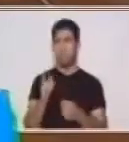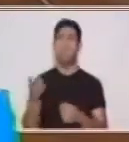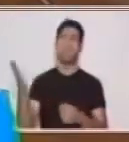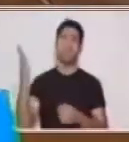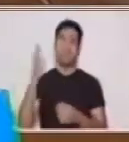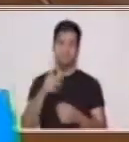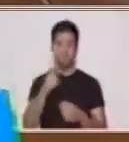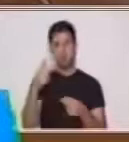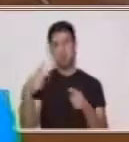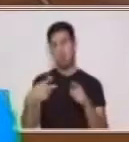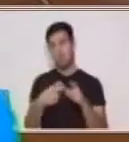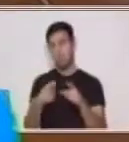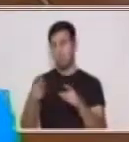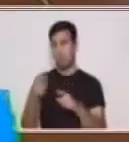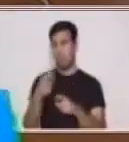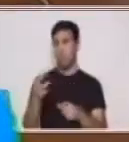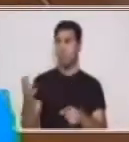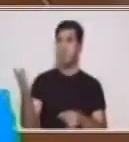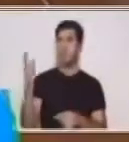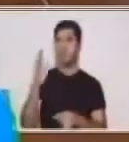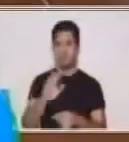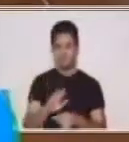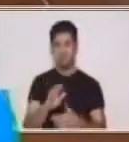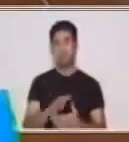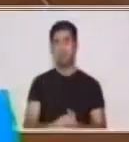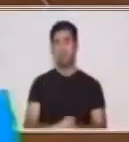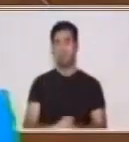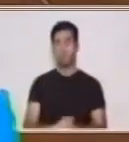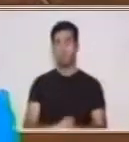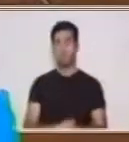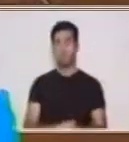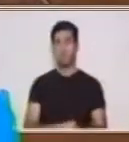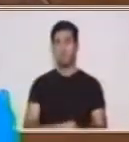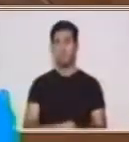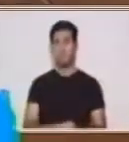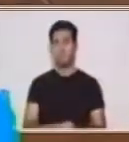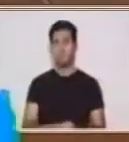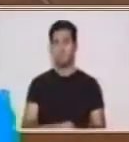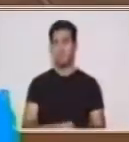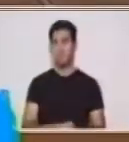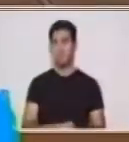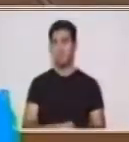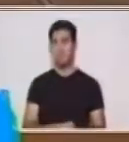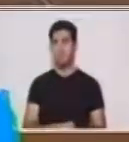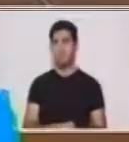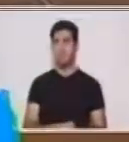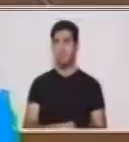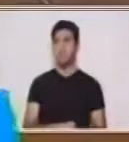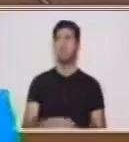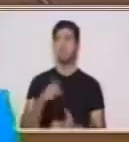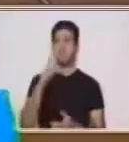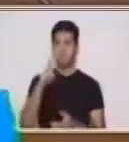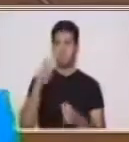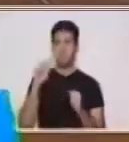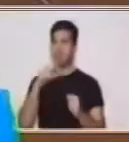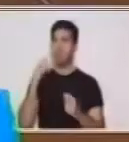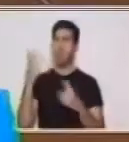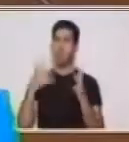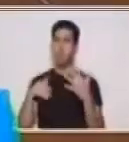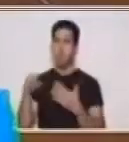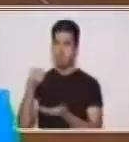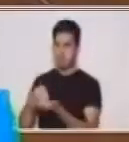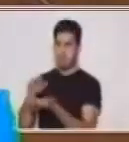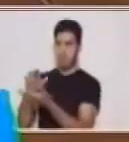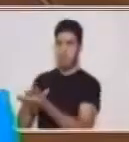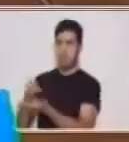ajustando o recortando nuestra figura con nuestra tijera y colocándole el pegamento.